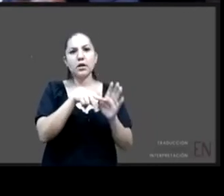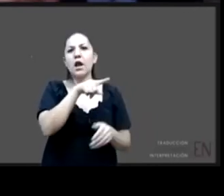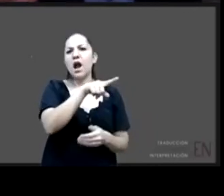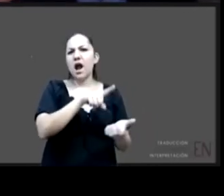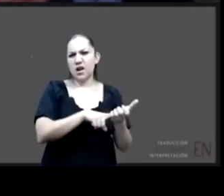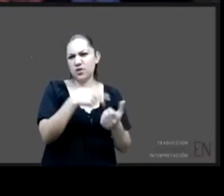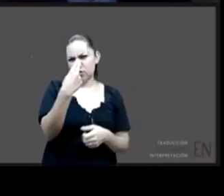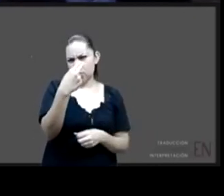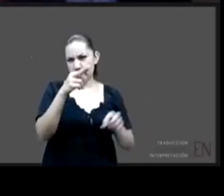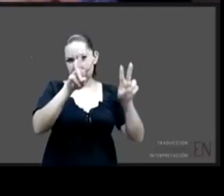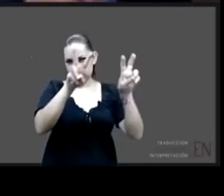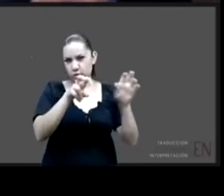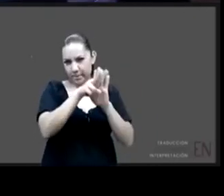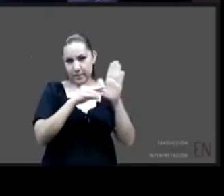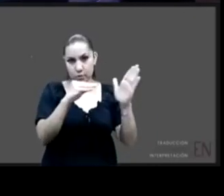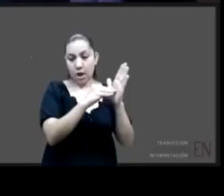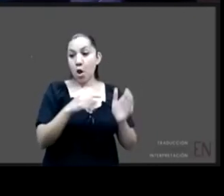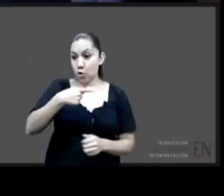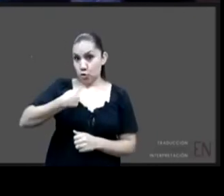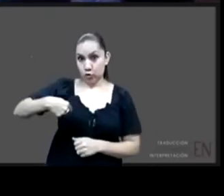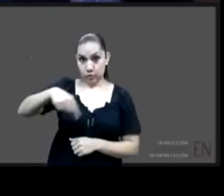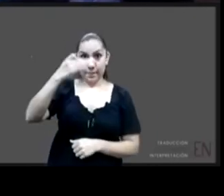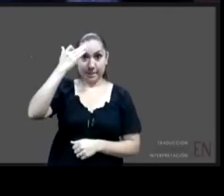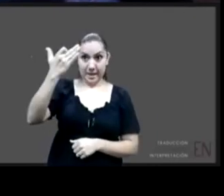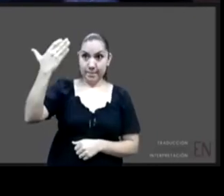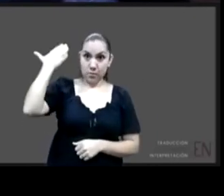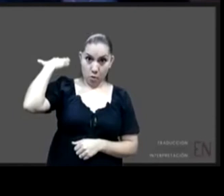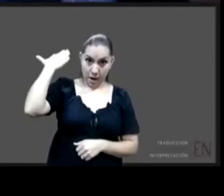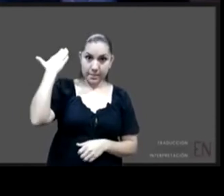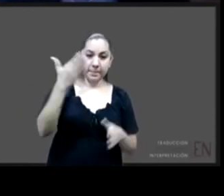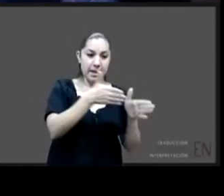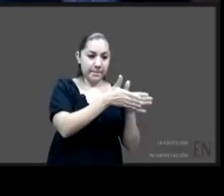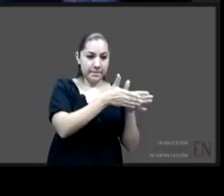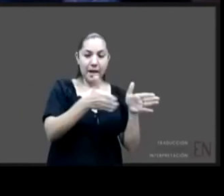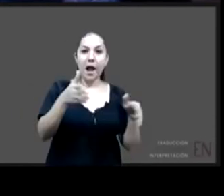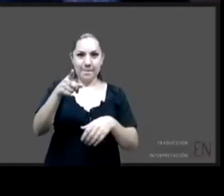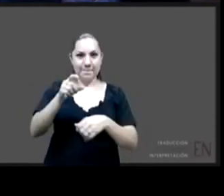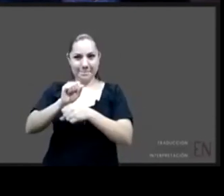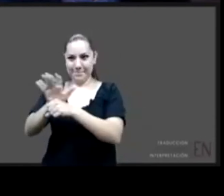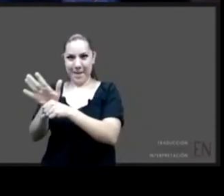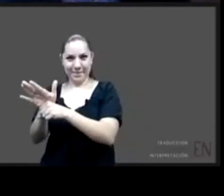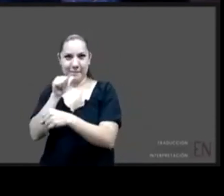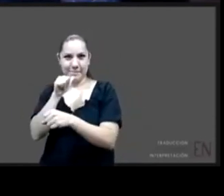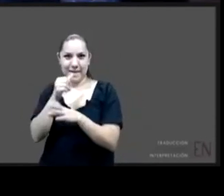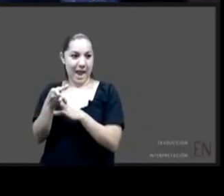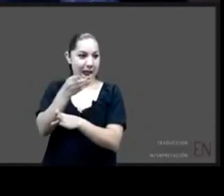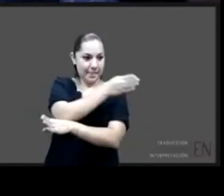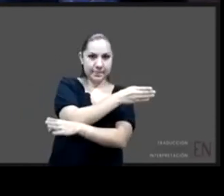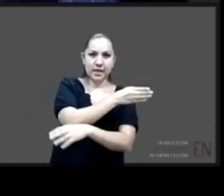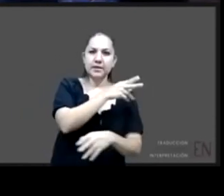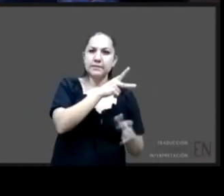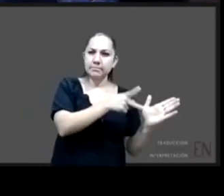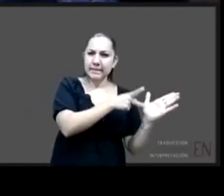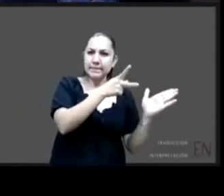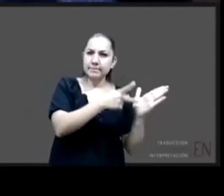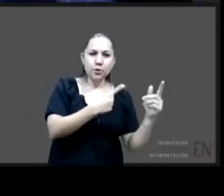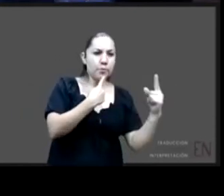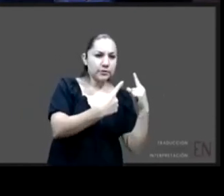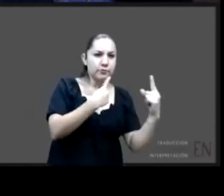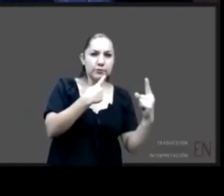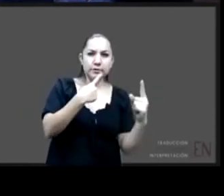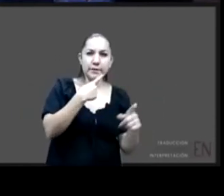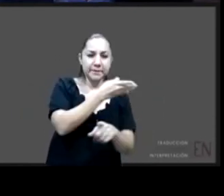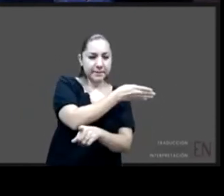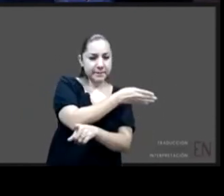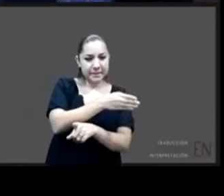antes de la pandemia en realidad 39 y en 40 ya no pudimos llegar justo por la pandemia pero yo